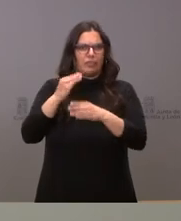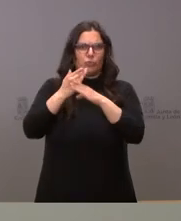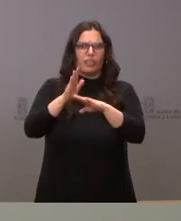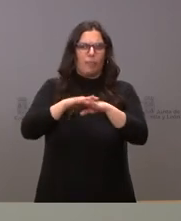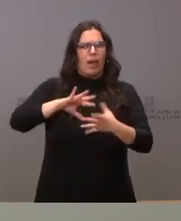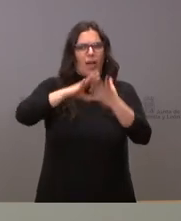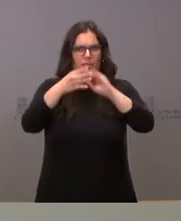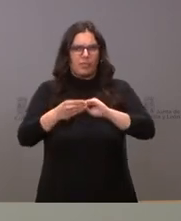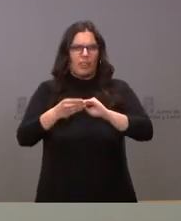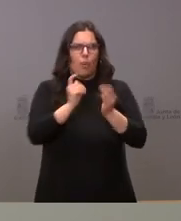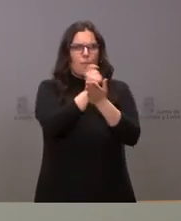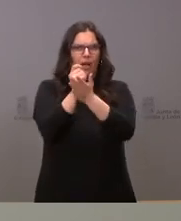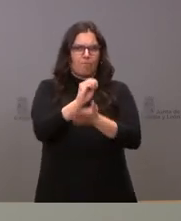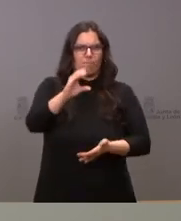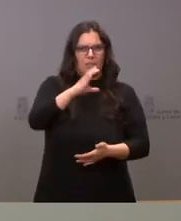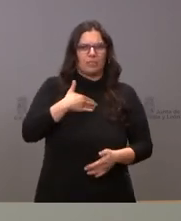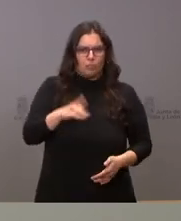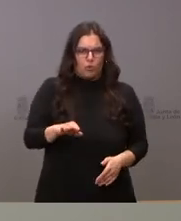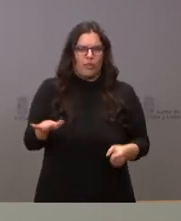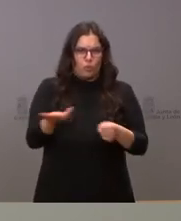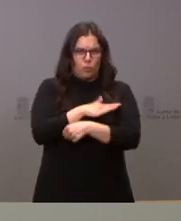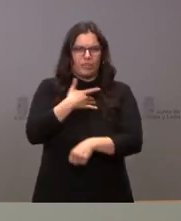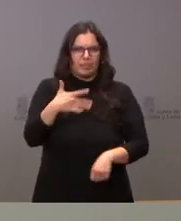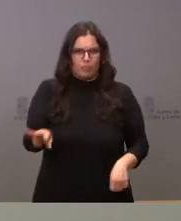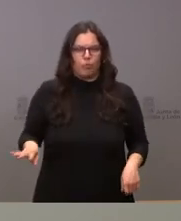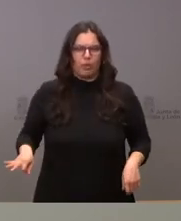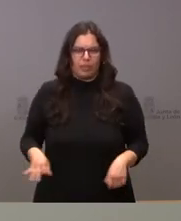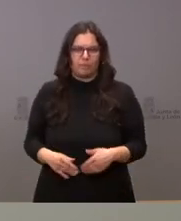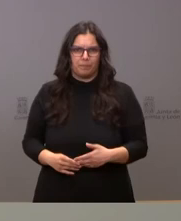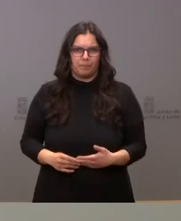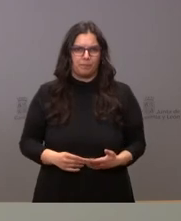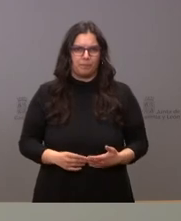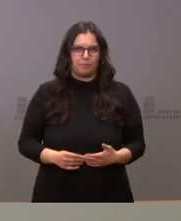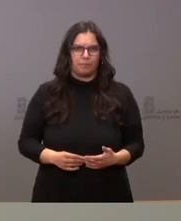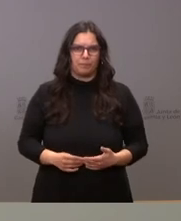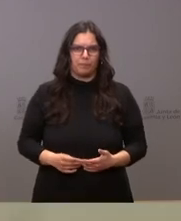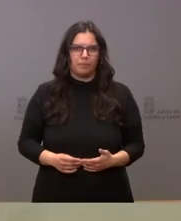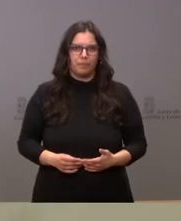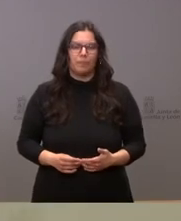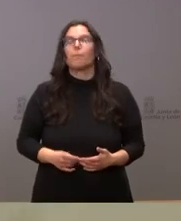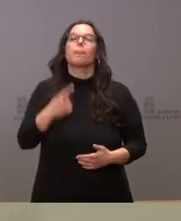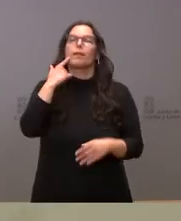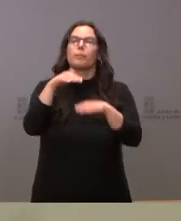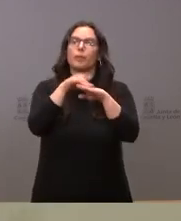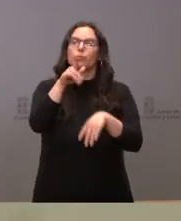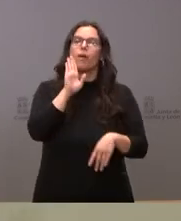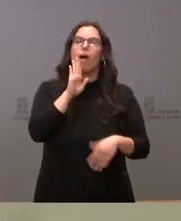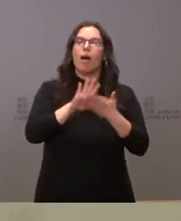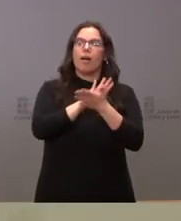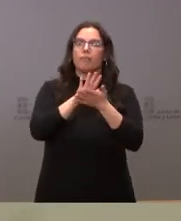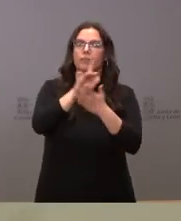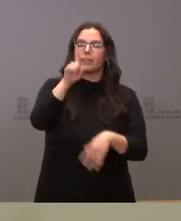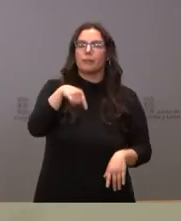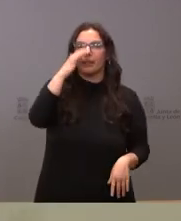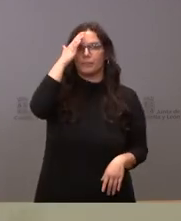adaptaciones que puedan sufragar esos acuerdos a los que pudiéramos llegar disculpe Hablaba también de